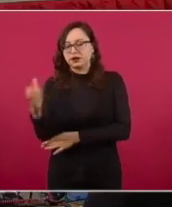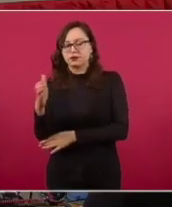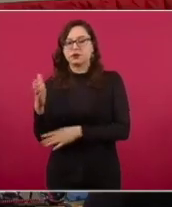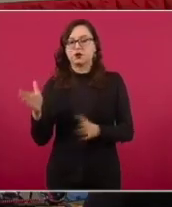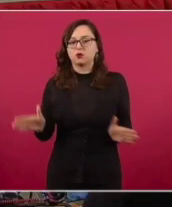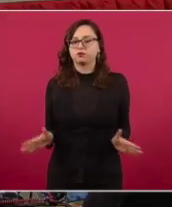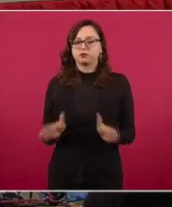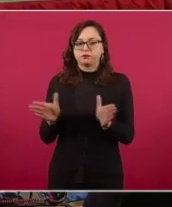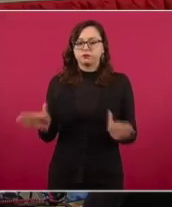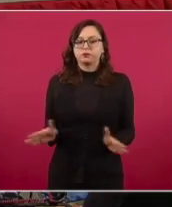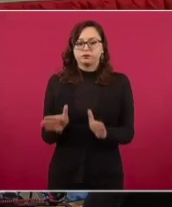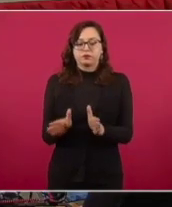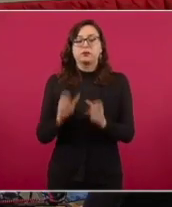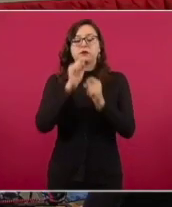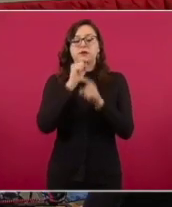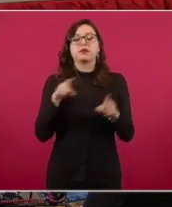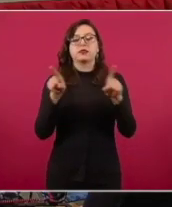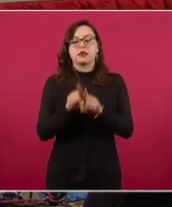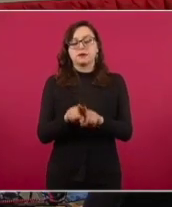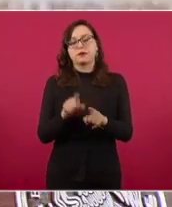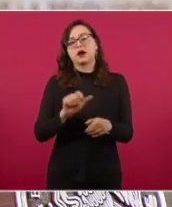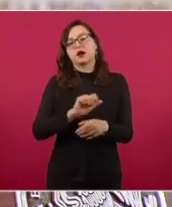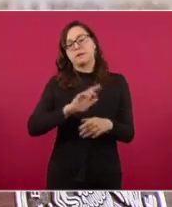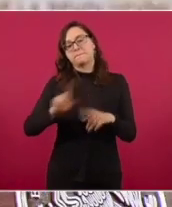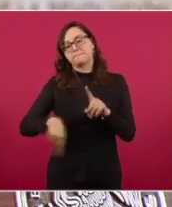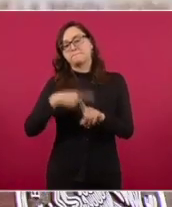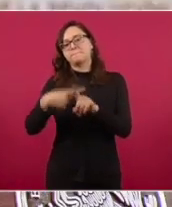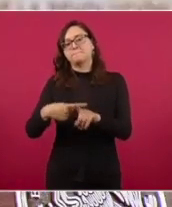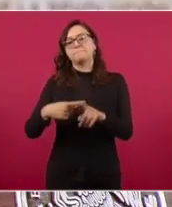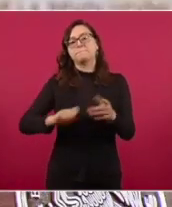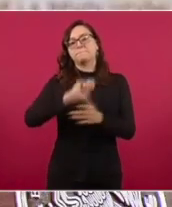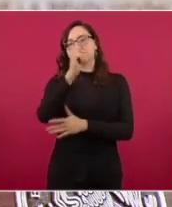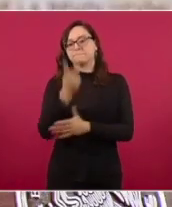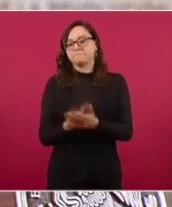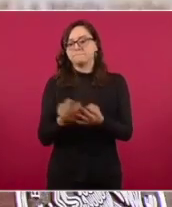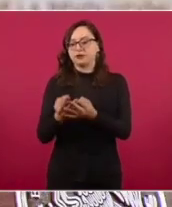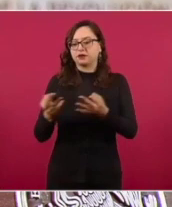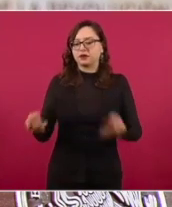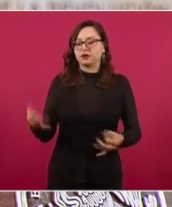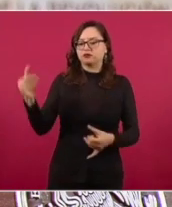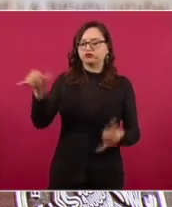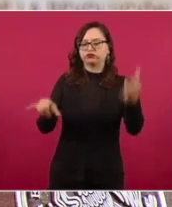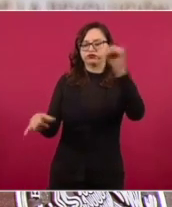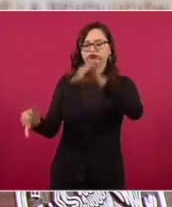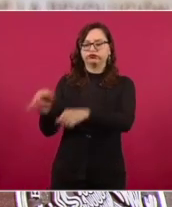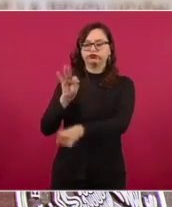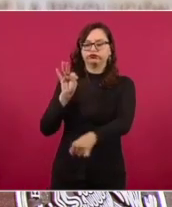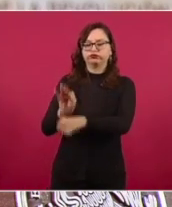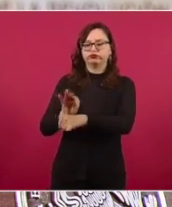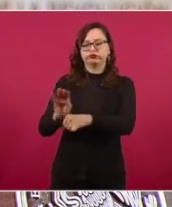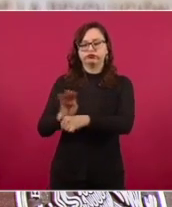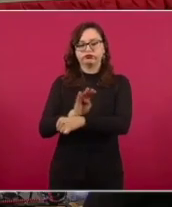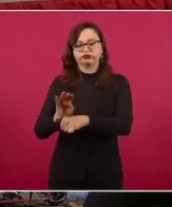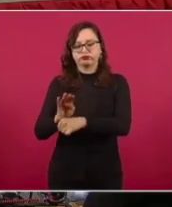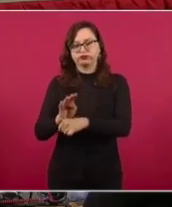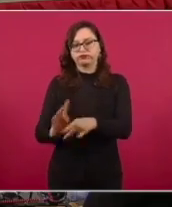lo que viene aportando el programa de fertilizantes para el bienestar. Siguiente, por favor. Como todos